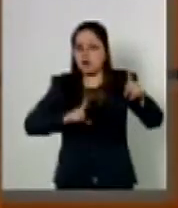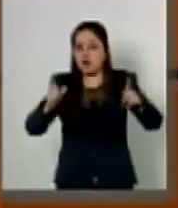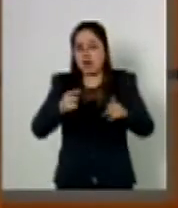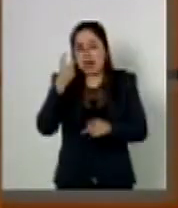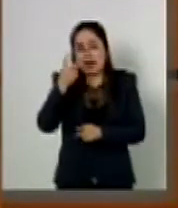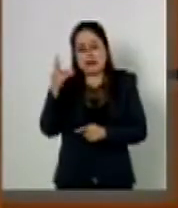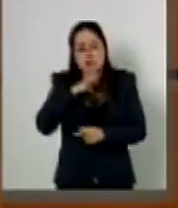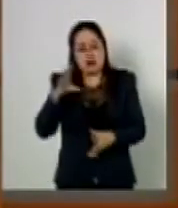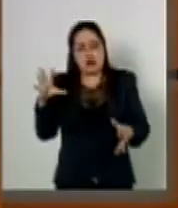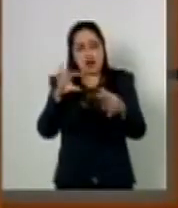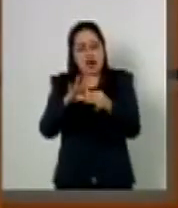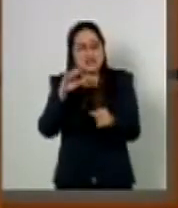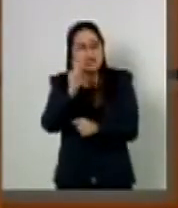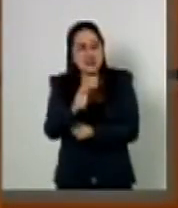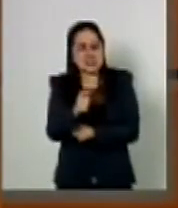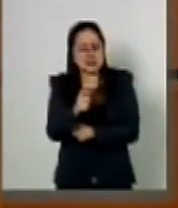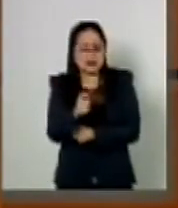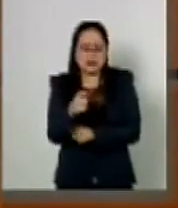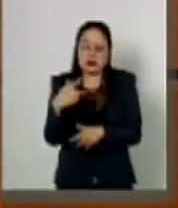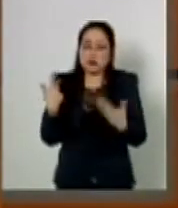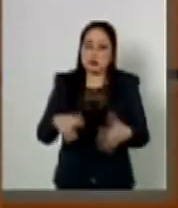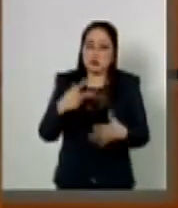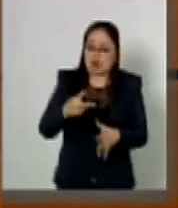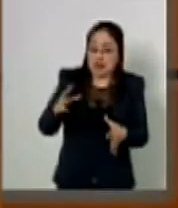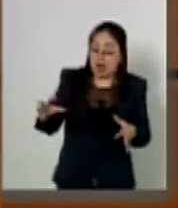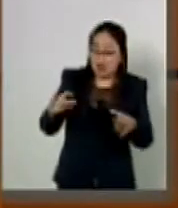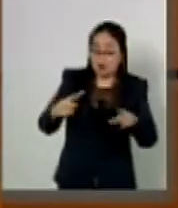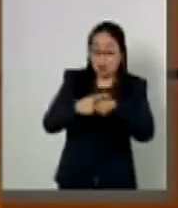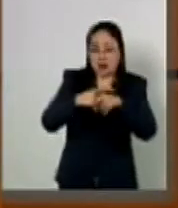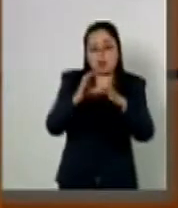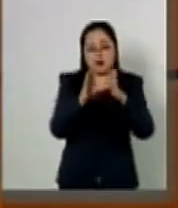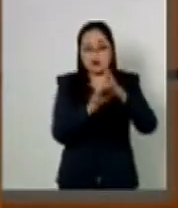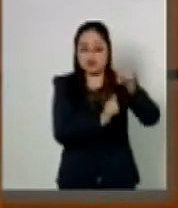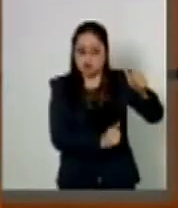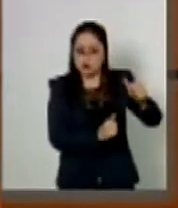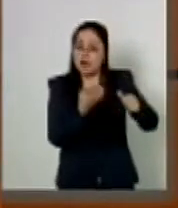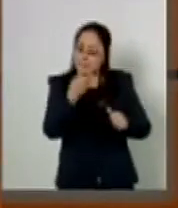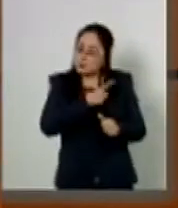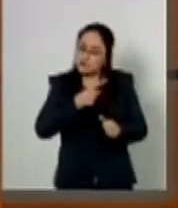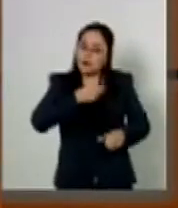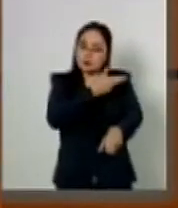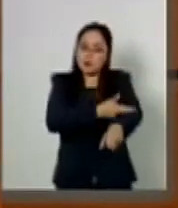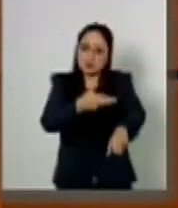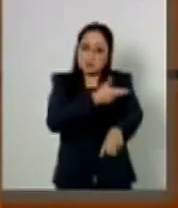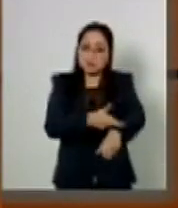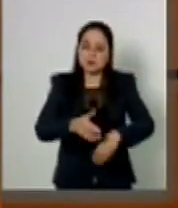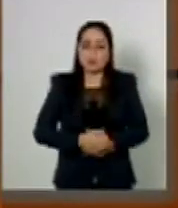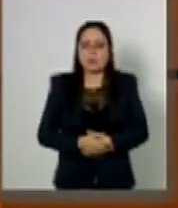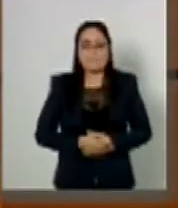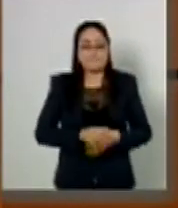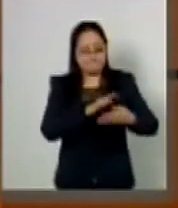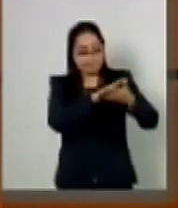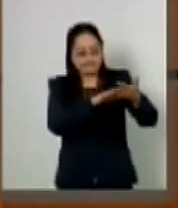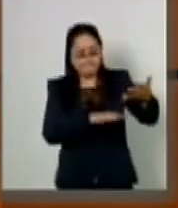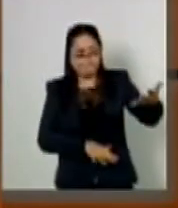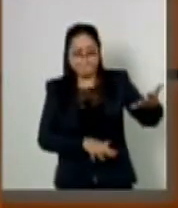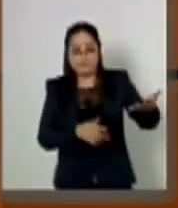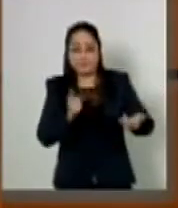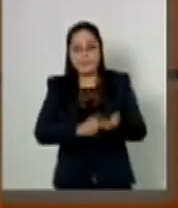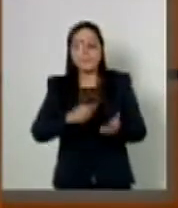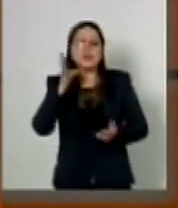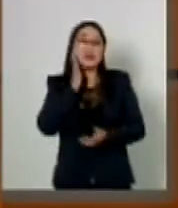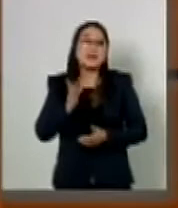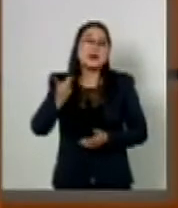una situación de anormalidad constitucional que debe resolverse. La minuta enviada por la Cámara de